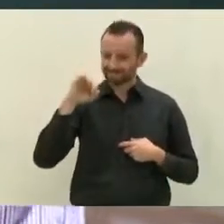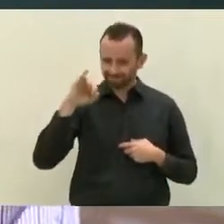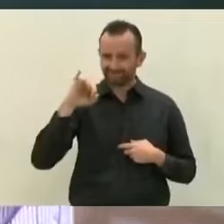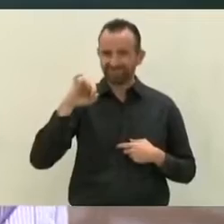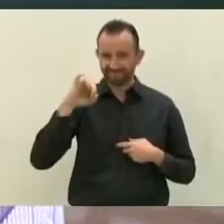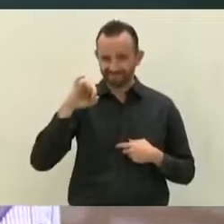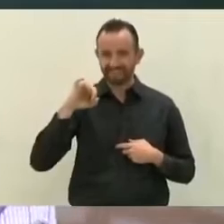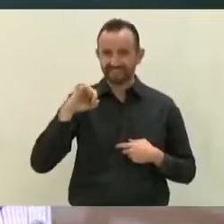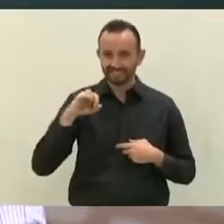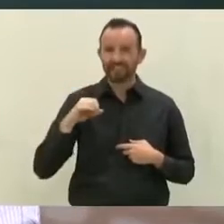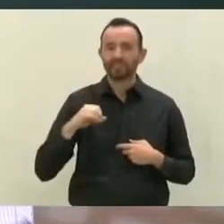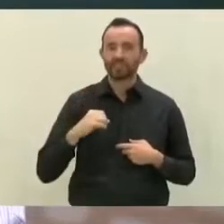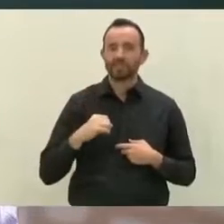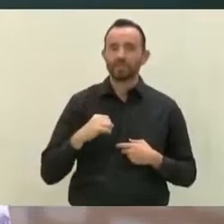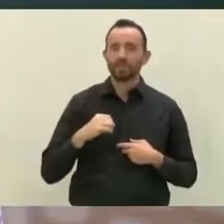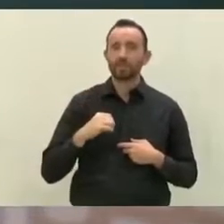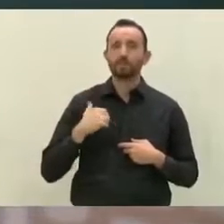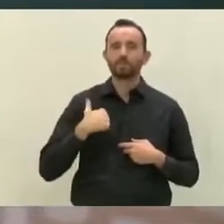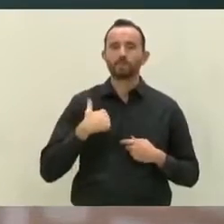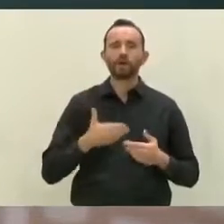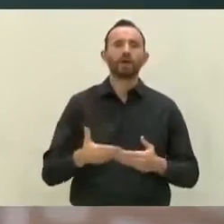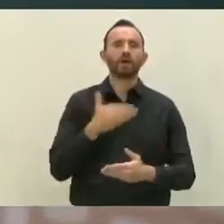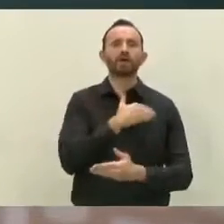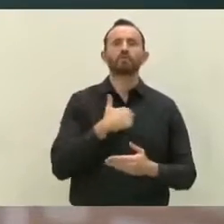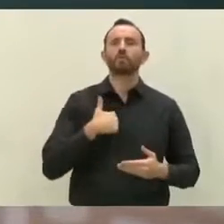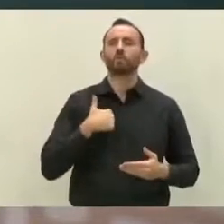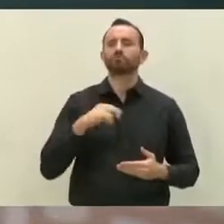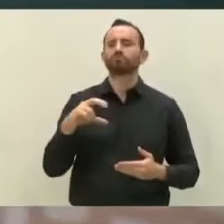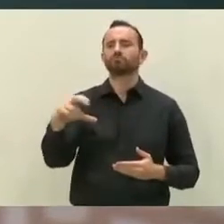el que creó la bomba atómica.